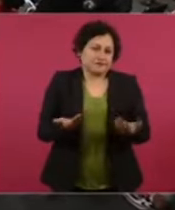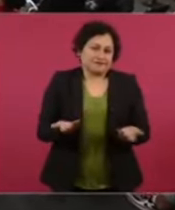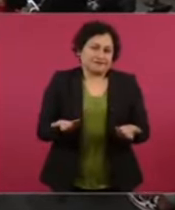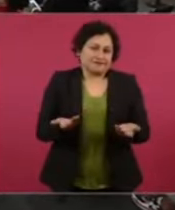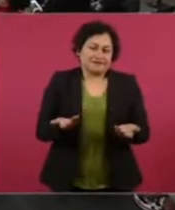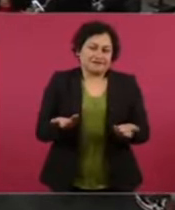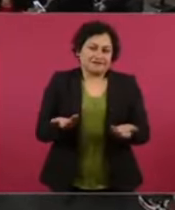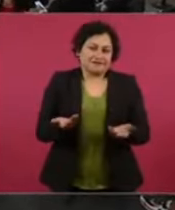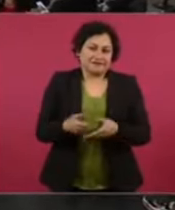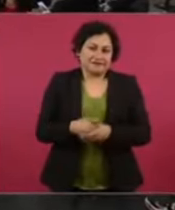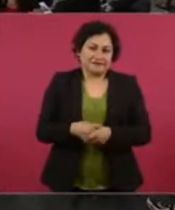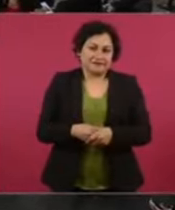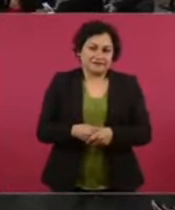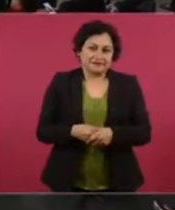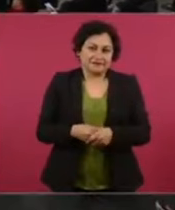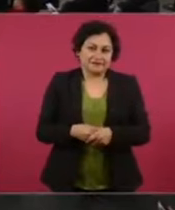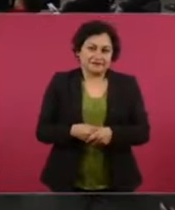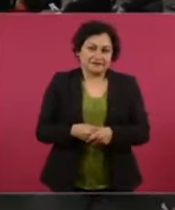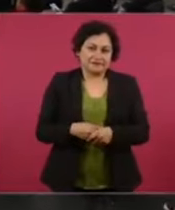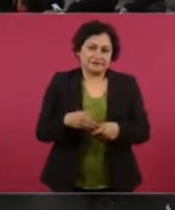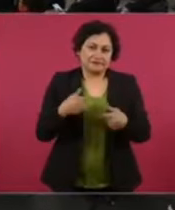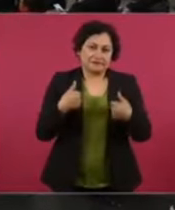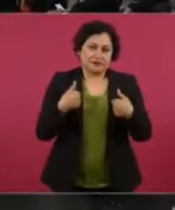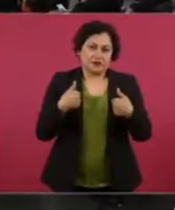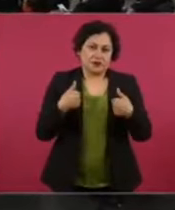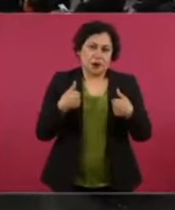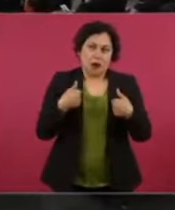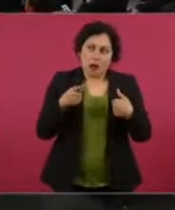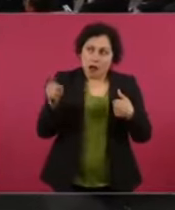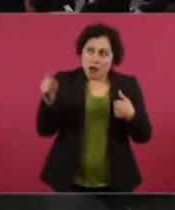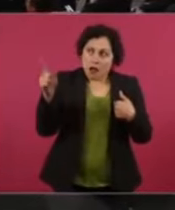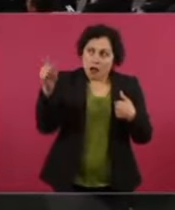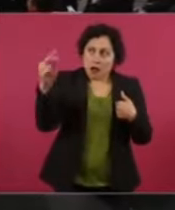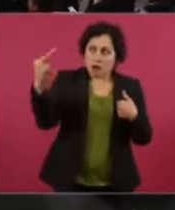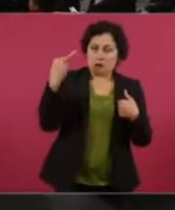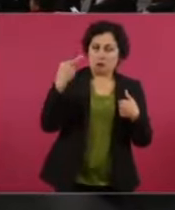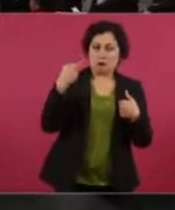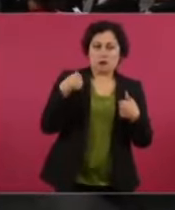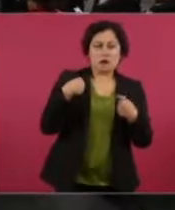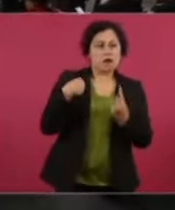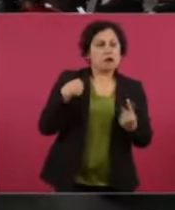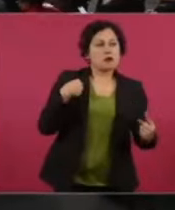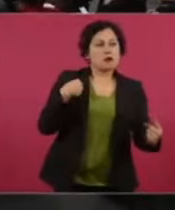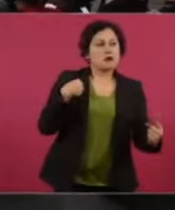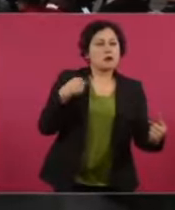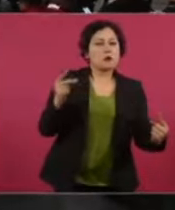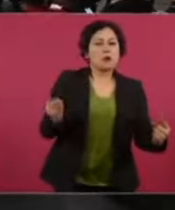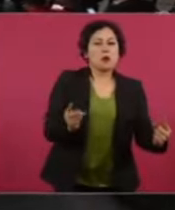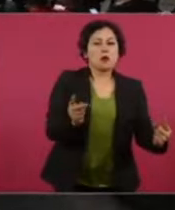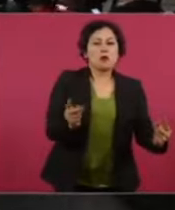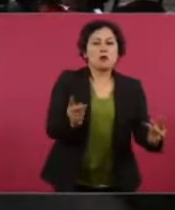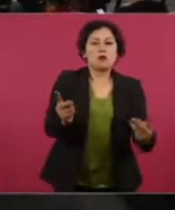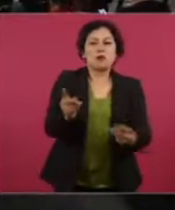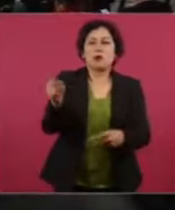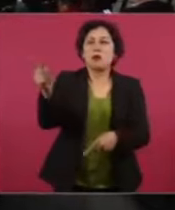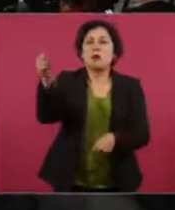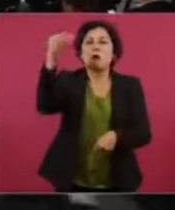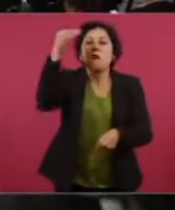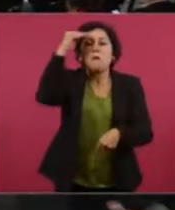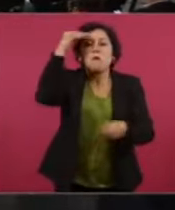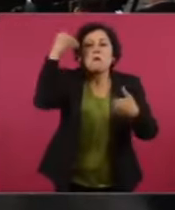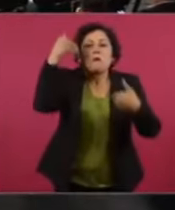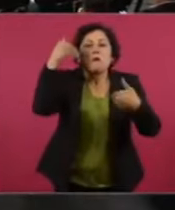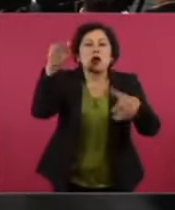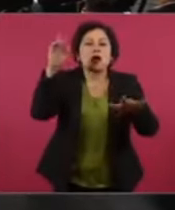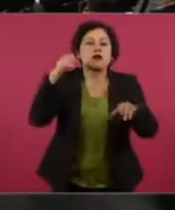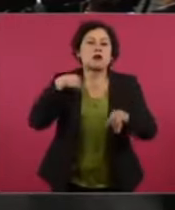Entonces, me salvé porque no se